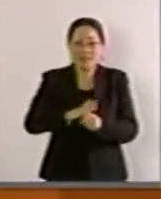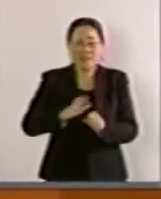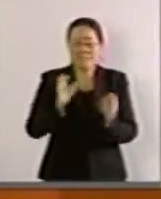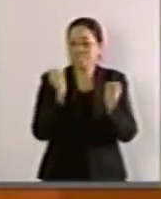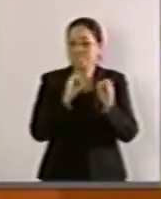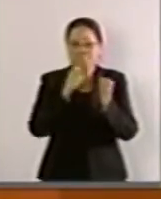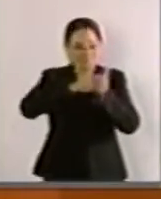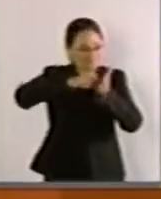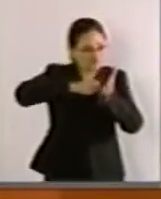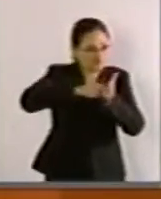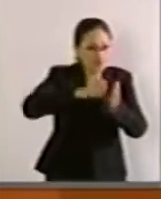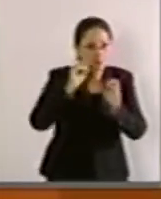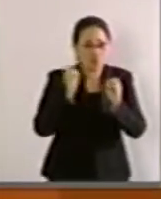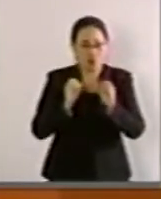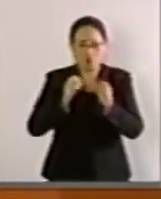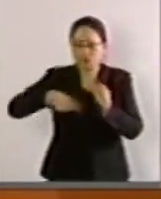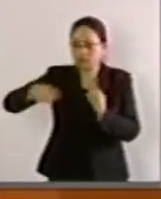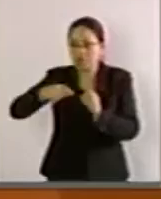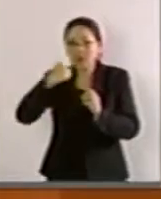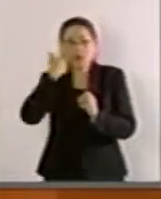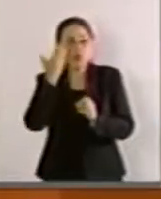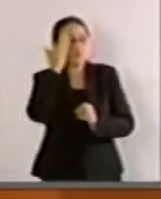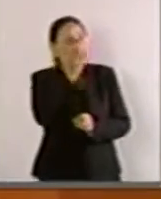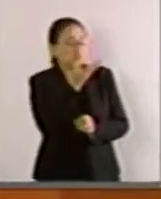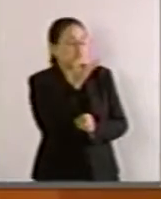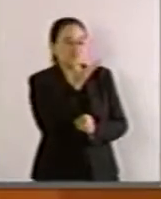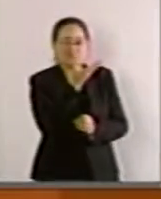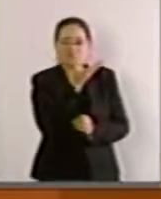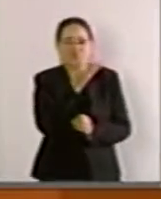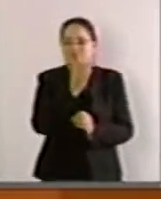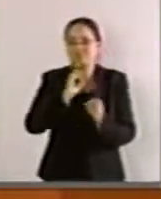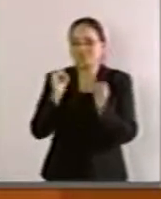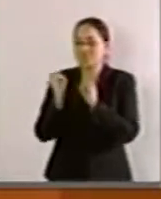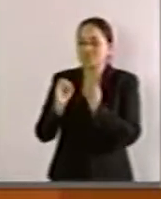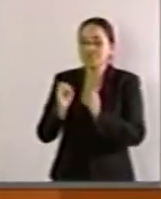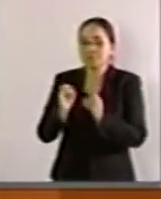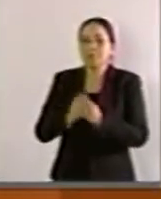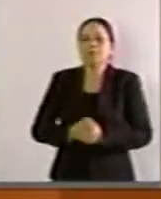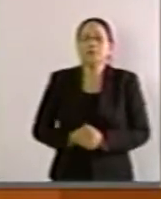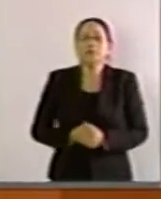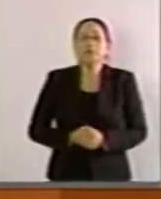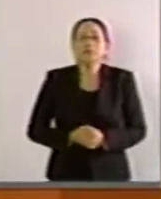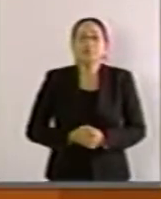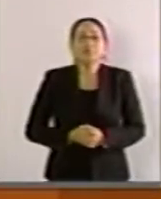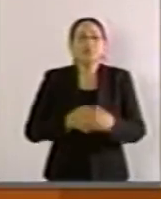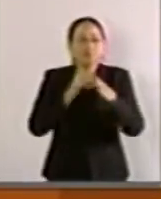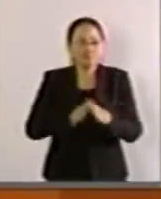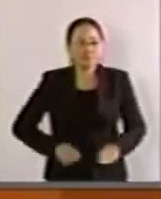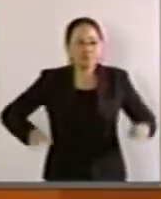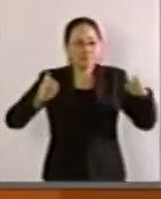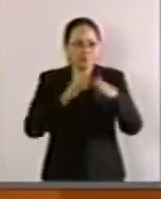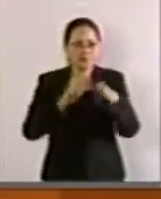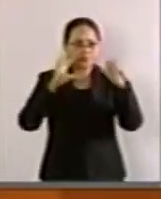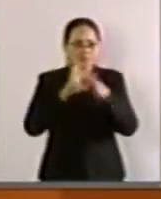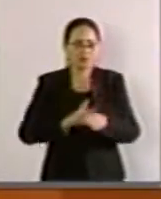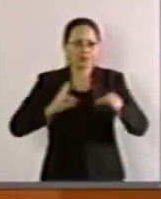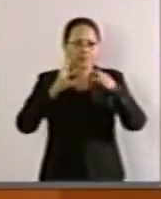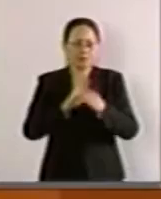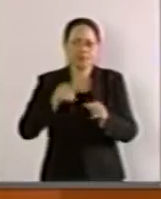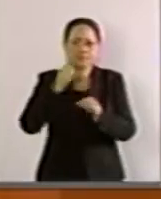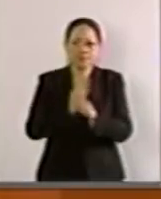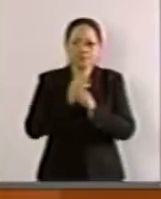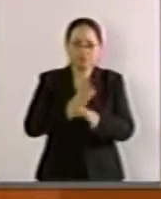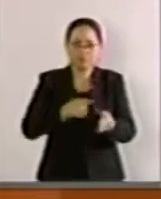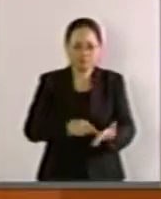ni los esperados por la sociedad civil. Es importante mencionar que según información del